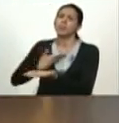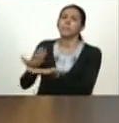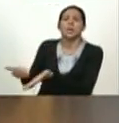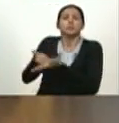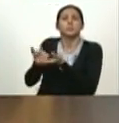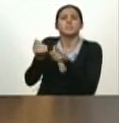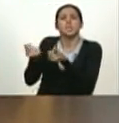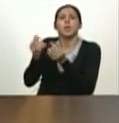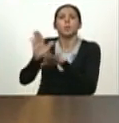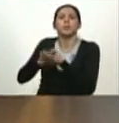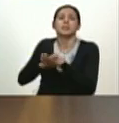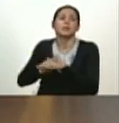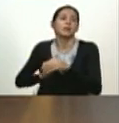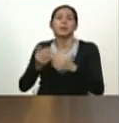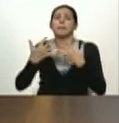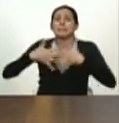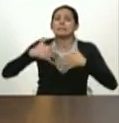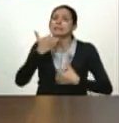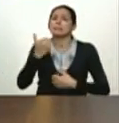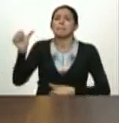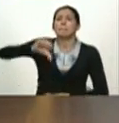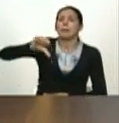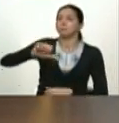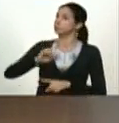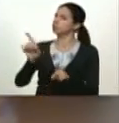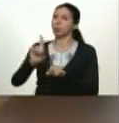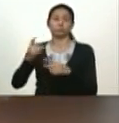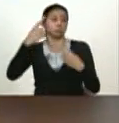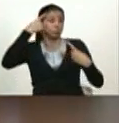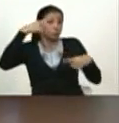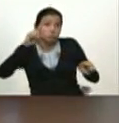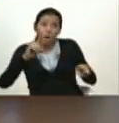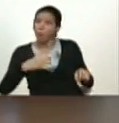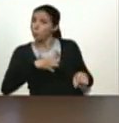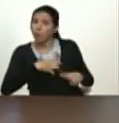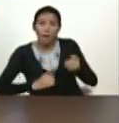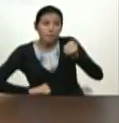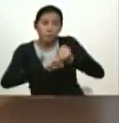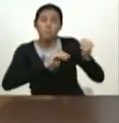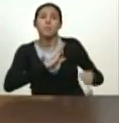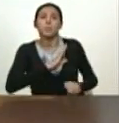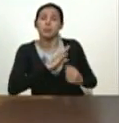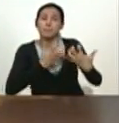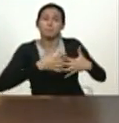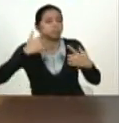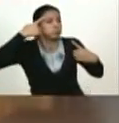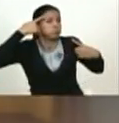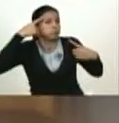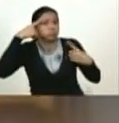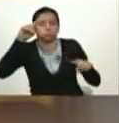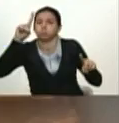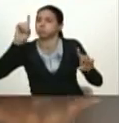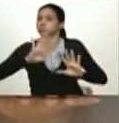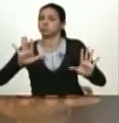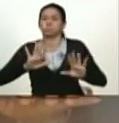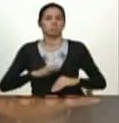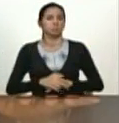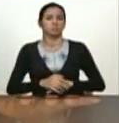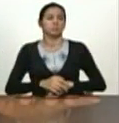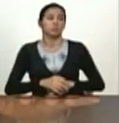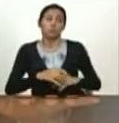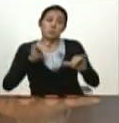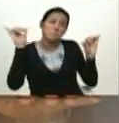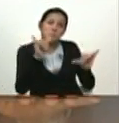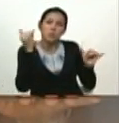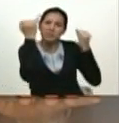lo digo desde ahora el que no pueda sostener su empresa ve a ver qué hace veamos a ver para convertirla en productiva pero